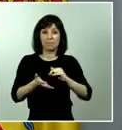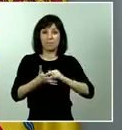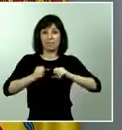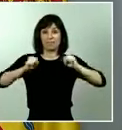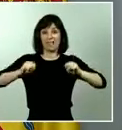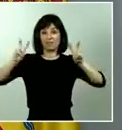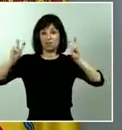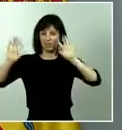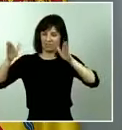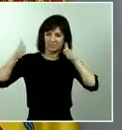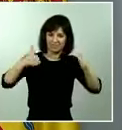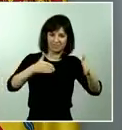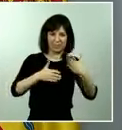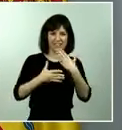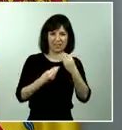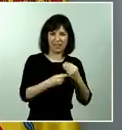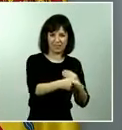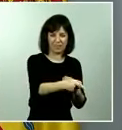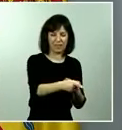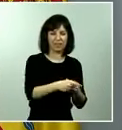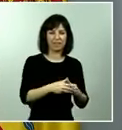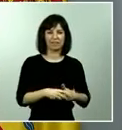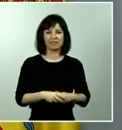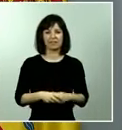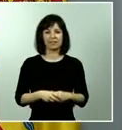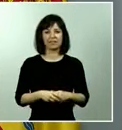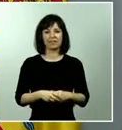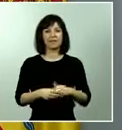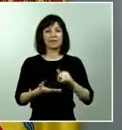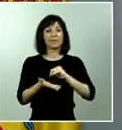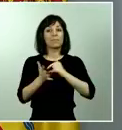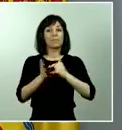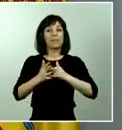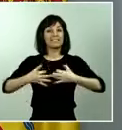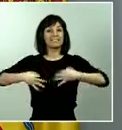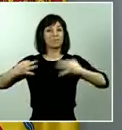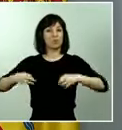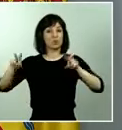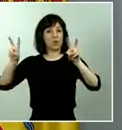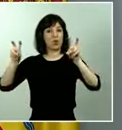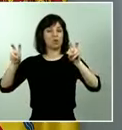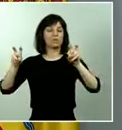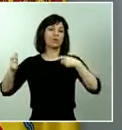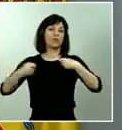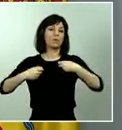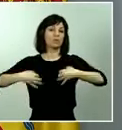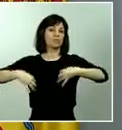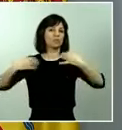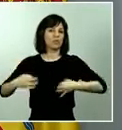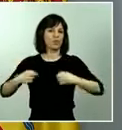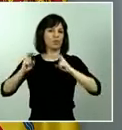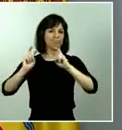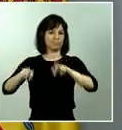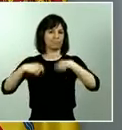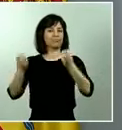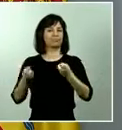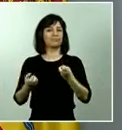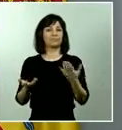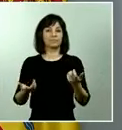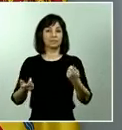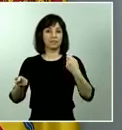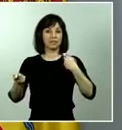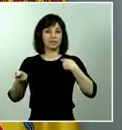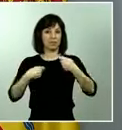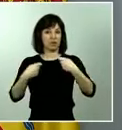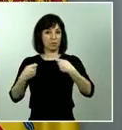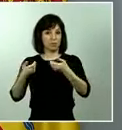También hemos reactivado el Plan Seguro, el Plan Comercio Seguro. Garantizar que los comercios que están abiertos, que cumplen